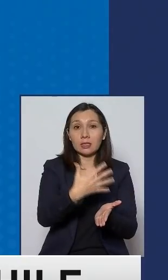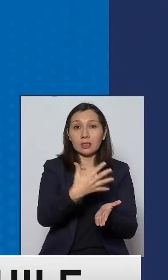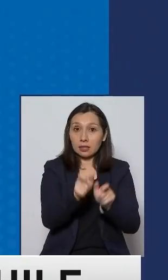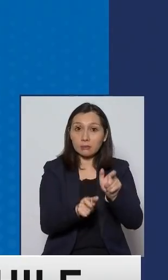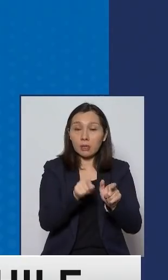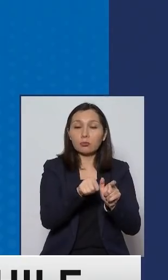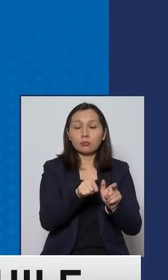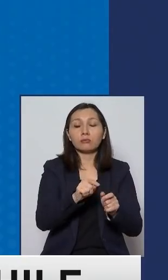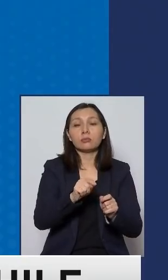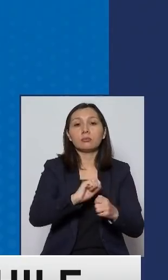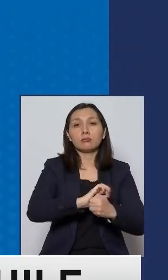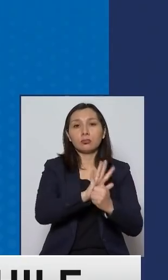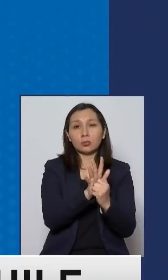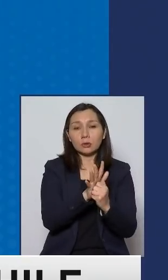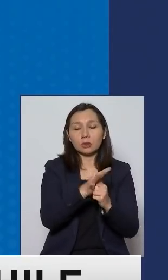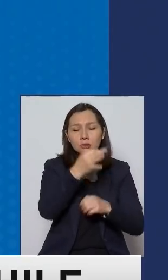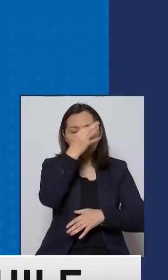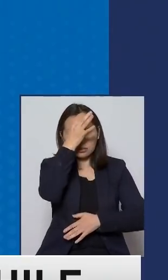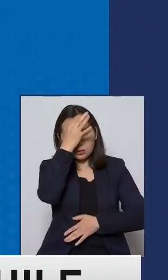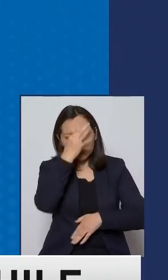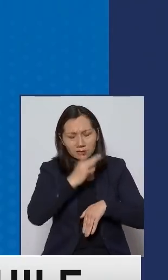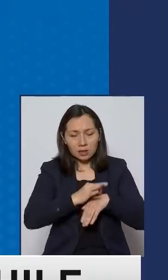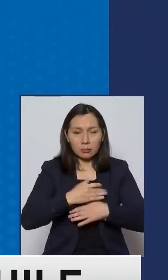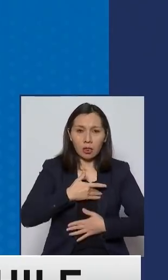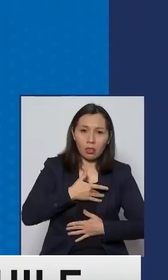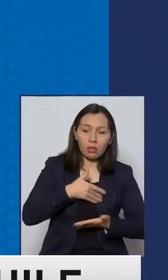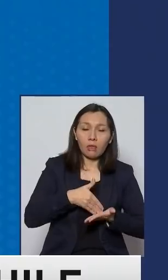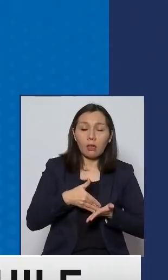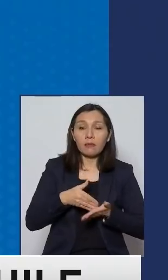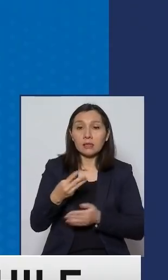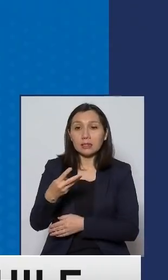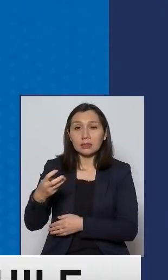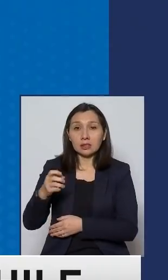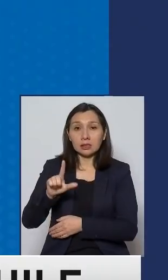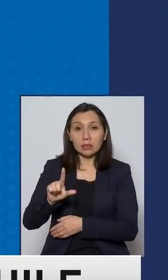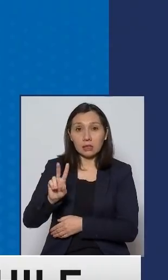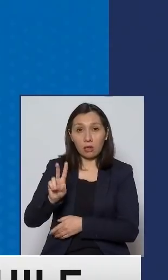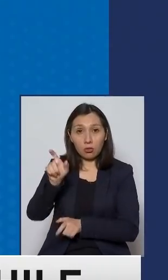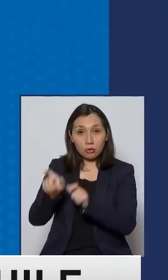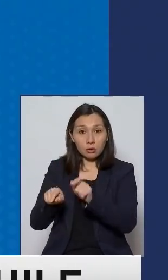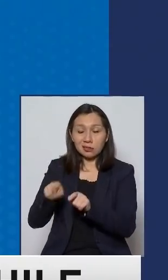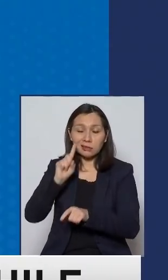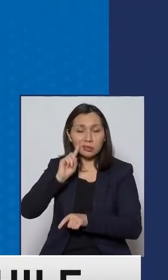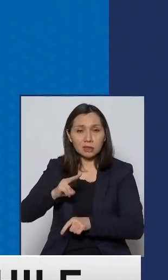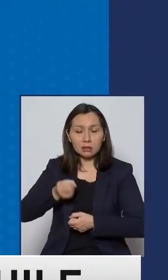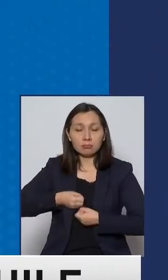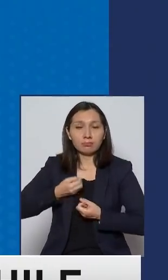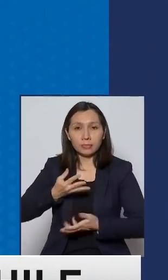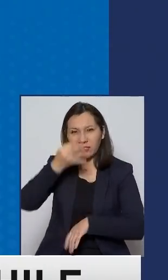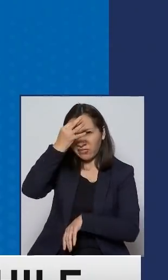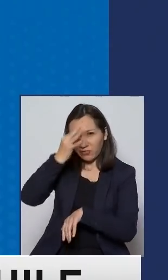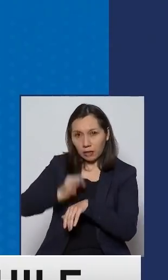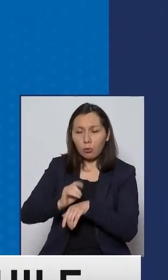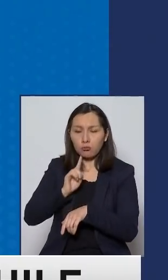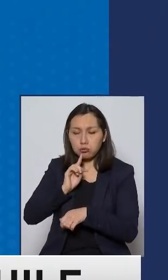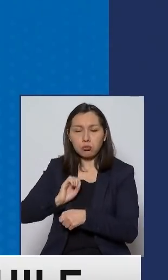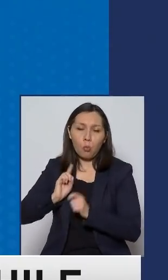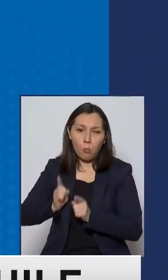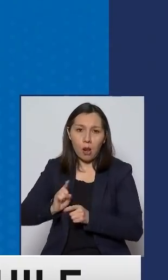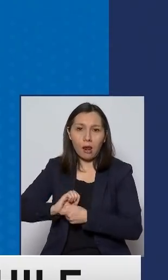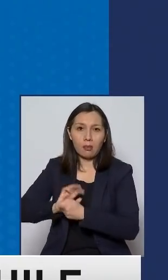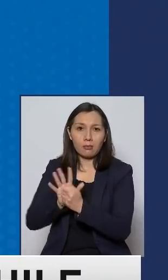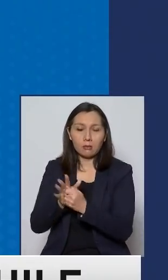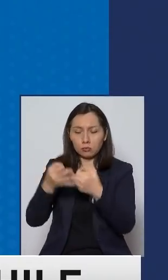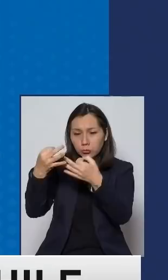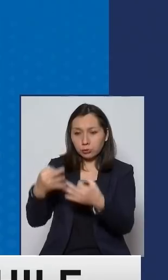casos que presentan síntomas y 372 personas sin síntomas, lo que nos suma un